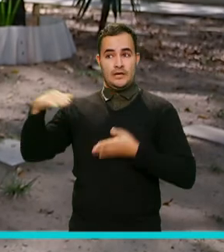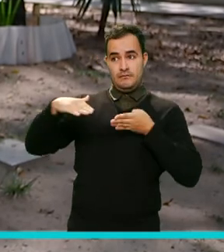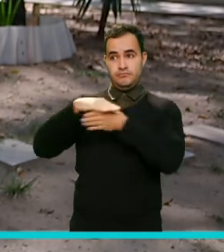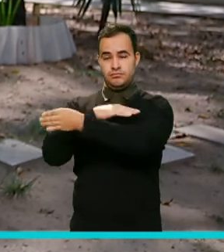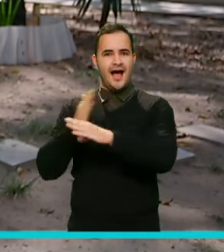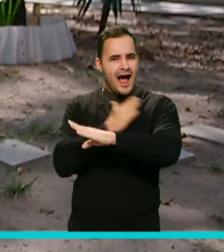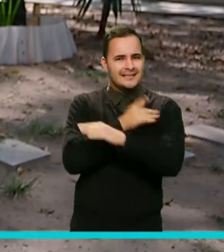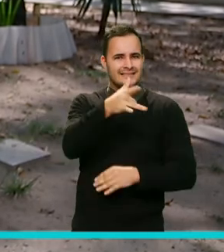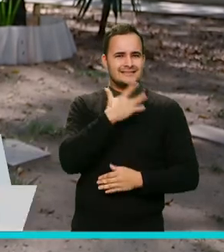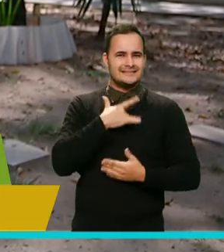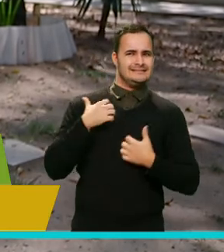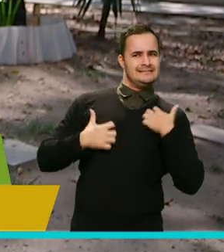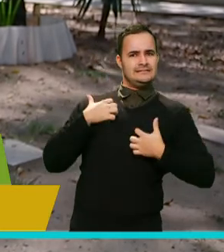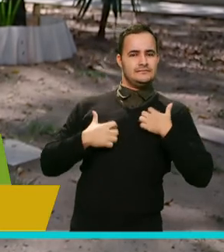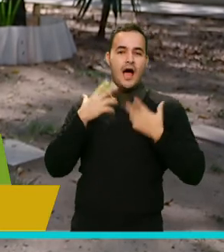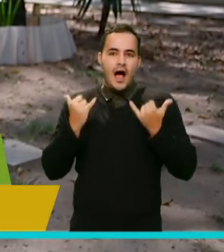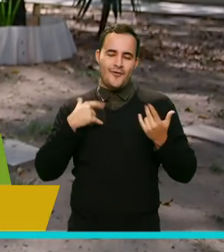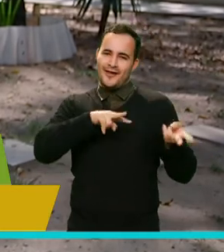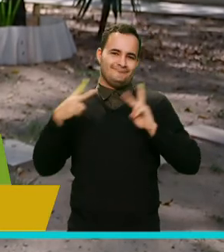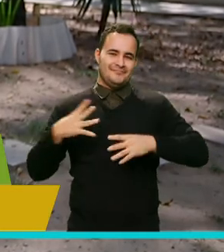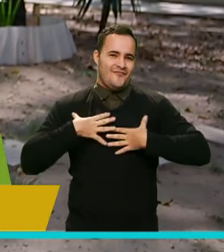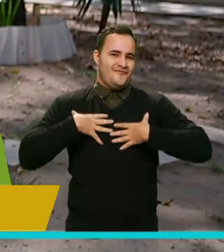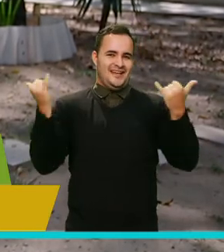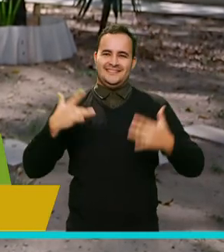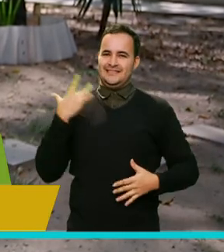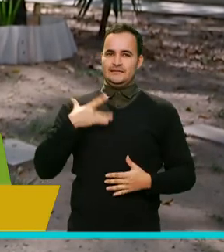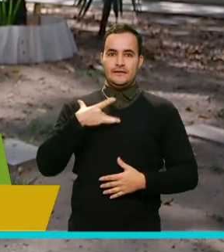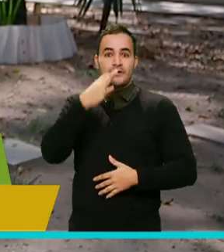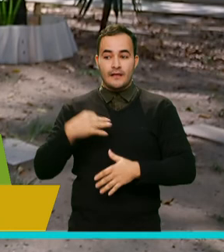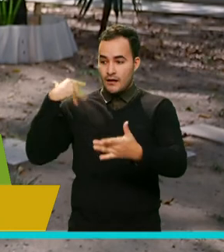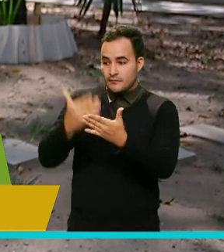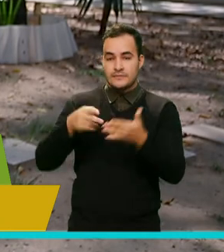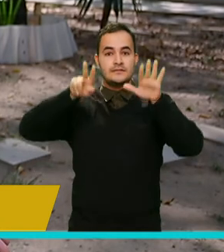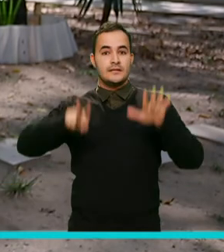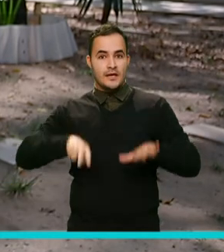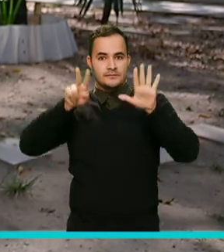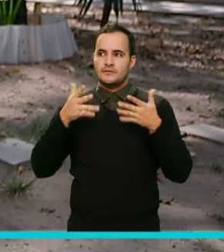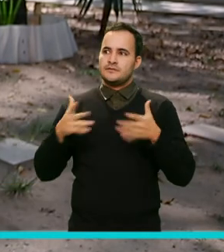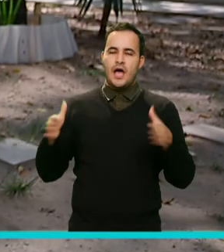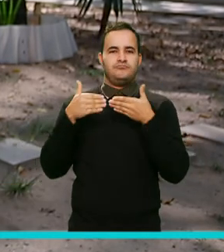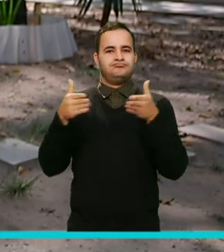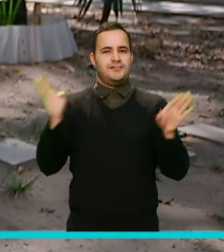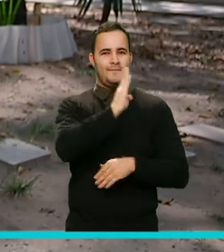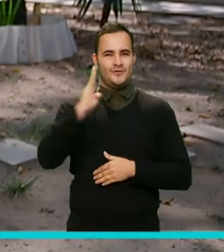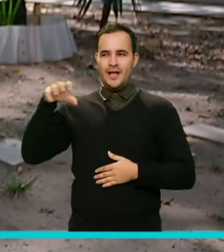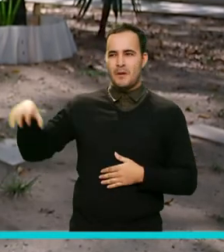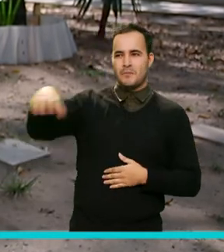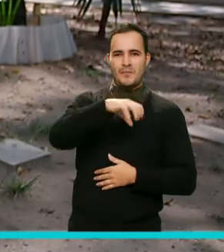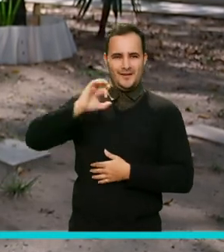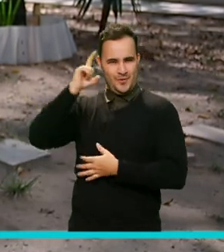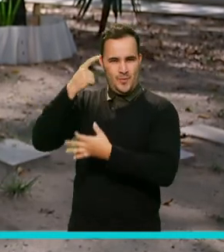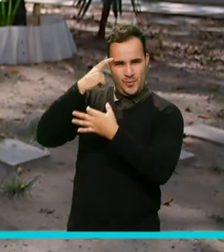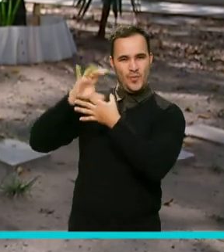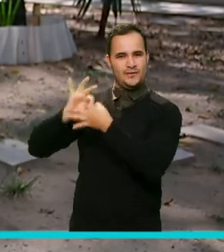ciertas emociones, hoy la felicidad es completa y es que después de 7 meses se abren nuevamente las puertas de las bibliotecas públicas de la